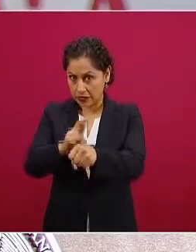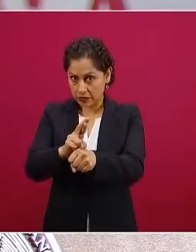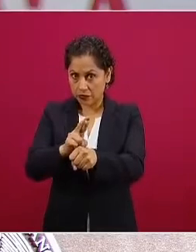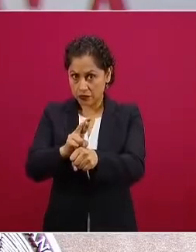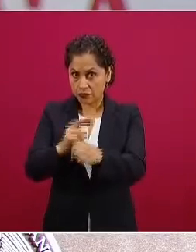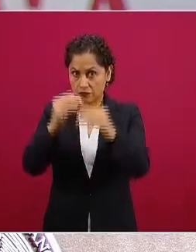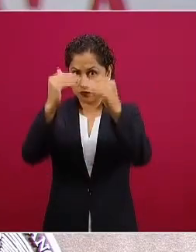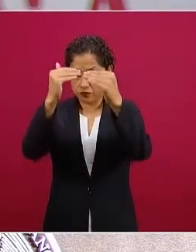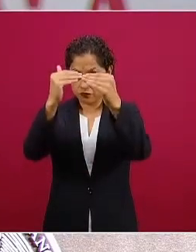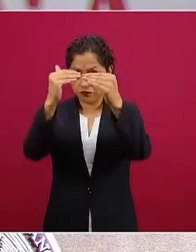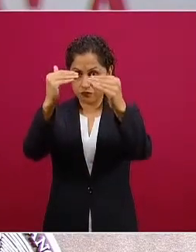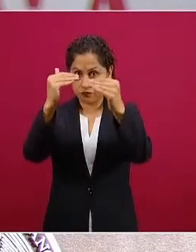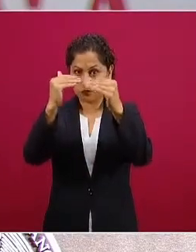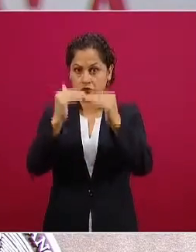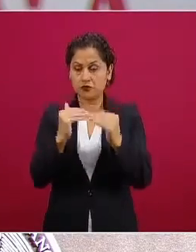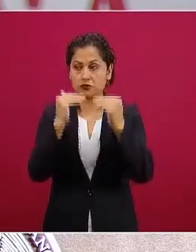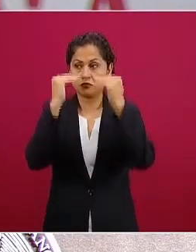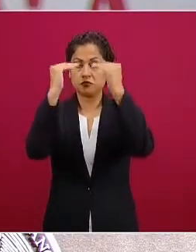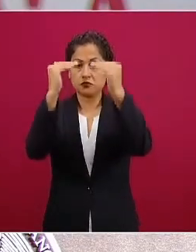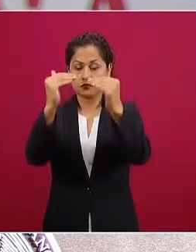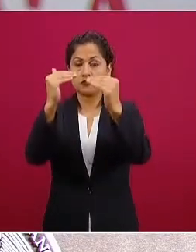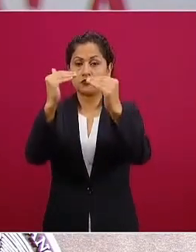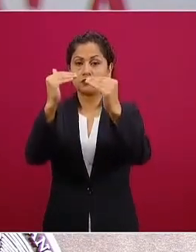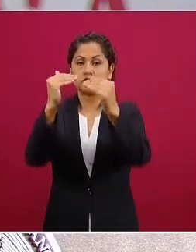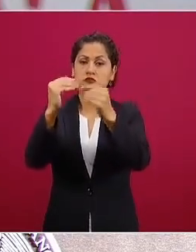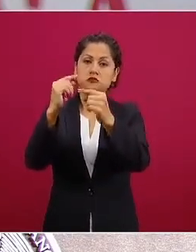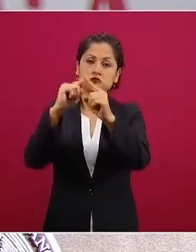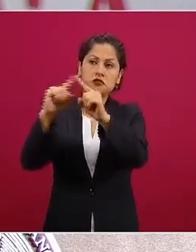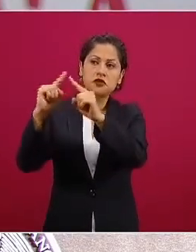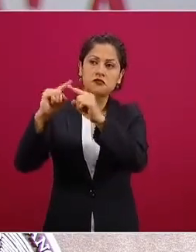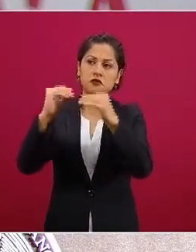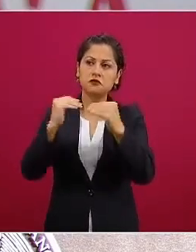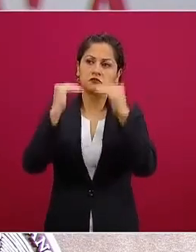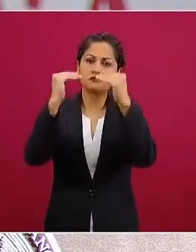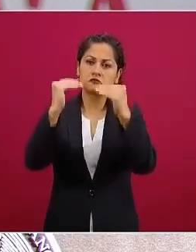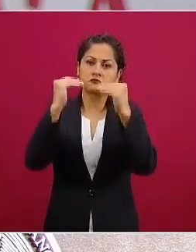presidente de la República.